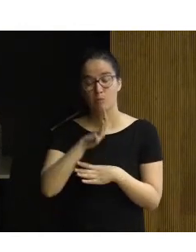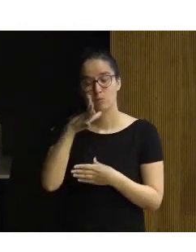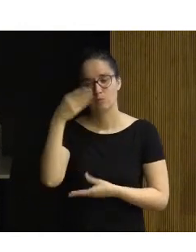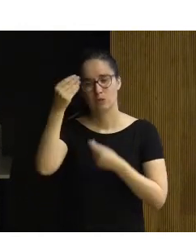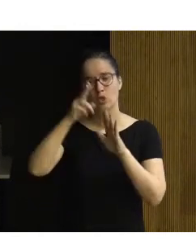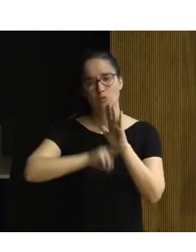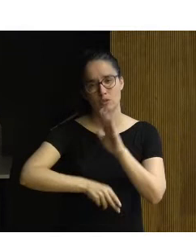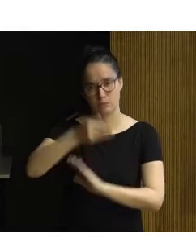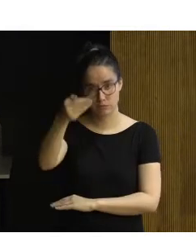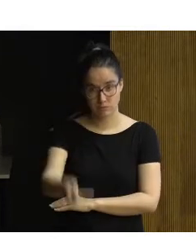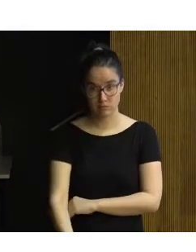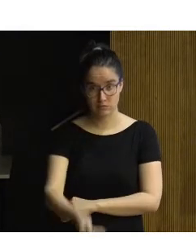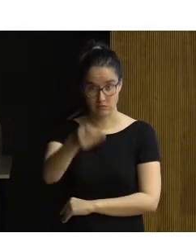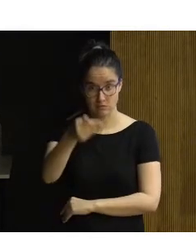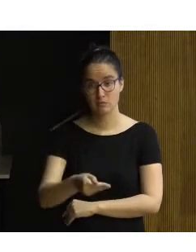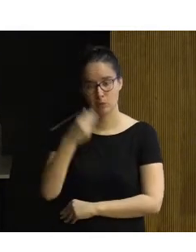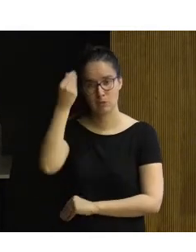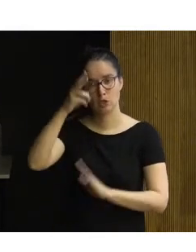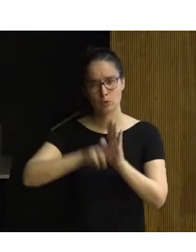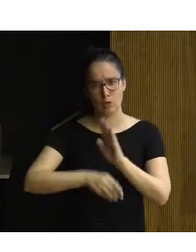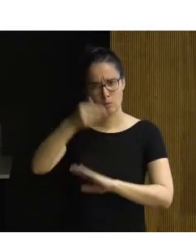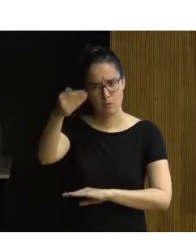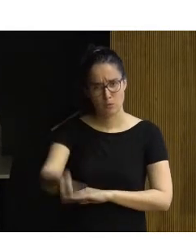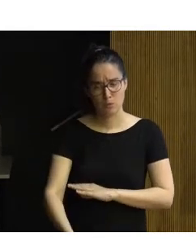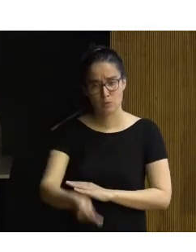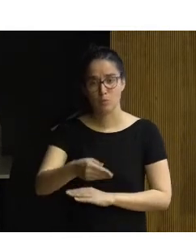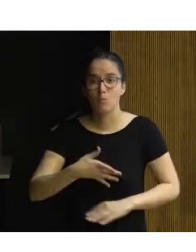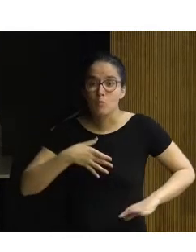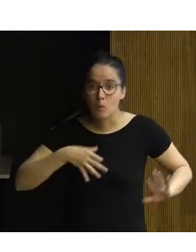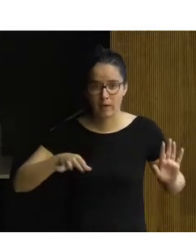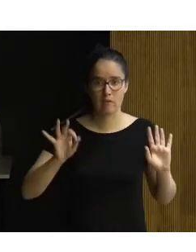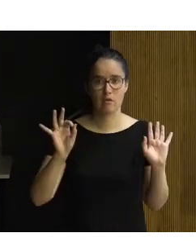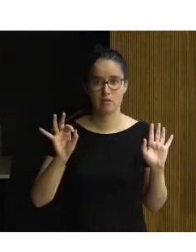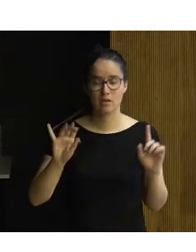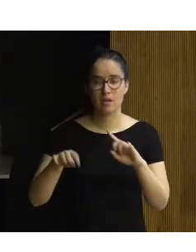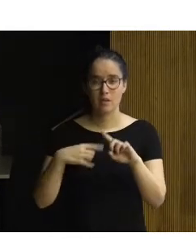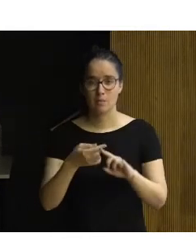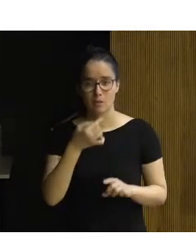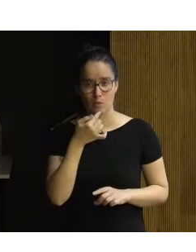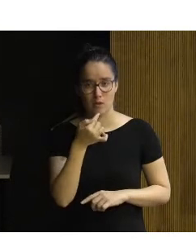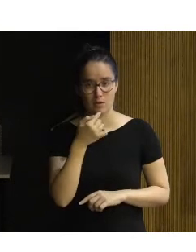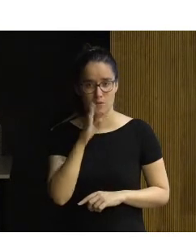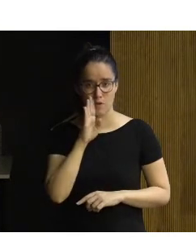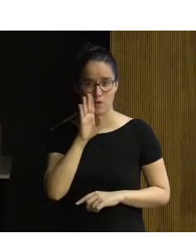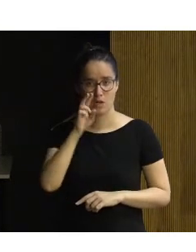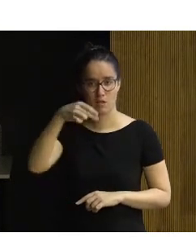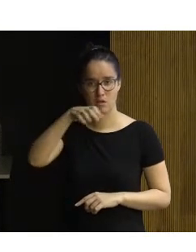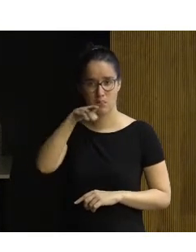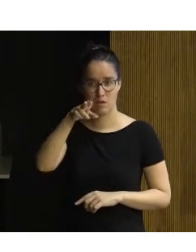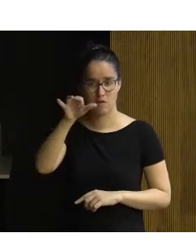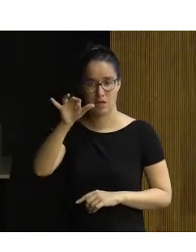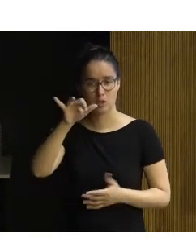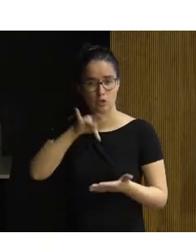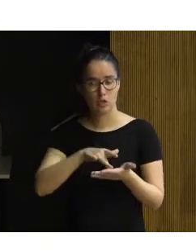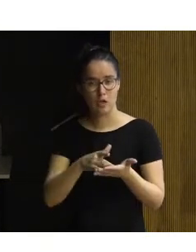es una norma importante, creo que es una norma relevante y que posiblemente, además, como nos ha comentado Nieves Peinado, tuvo la